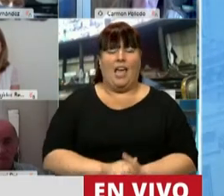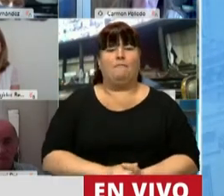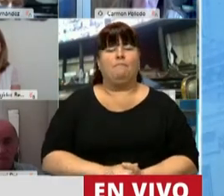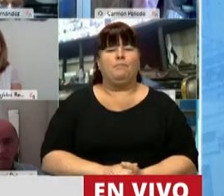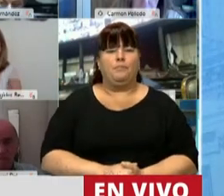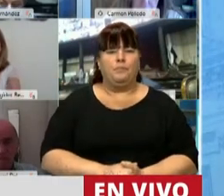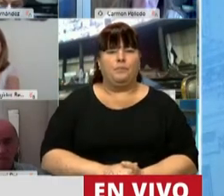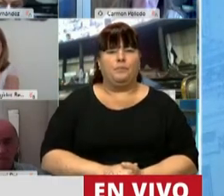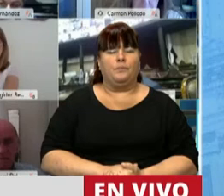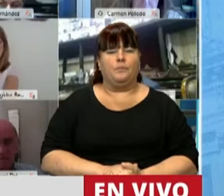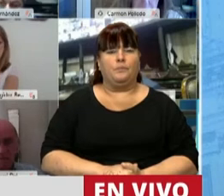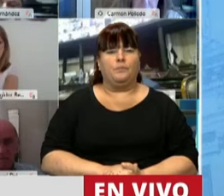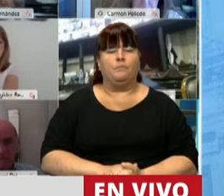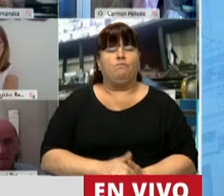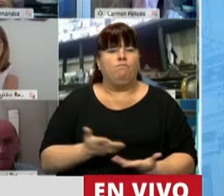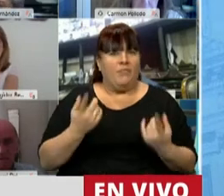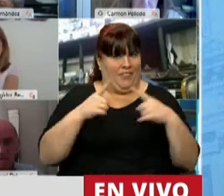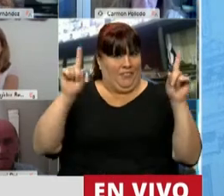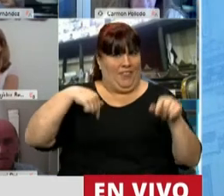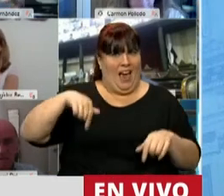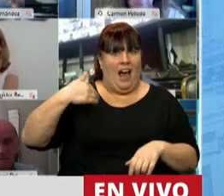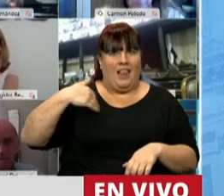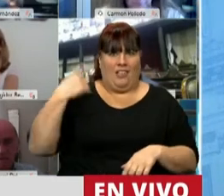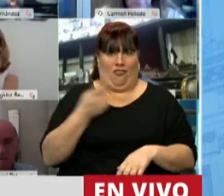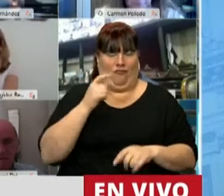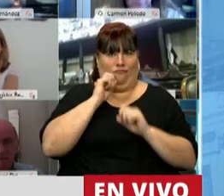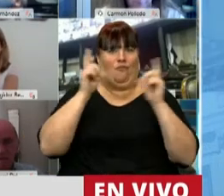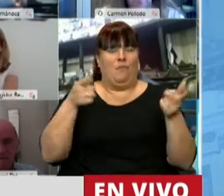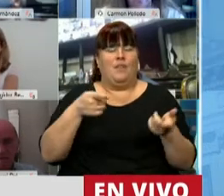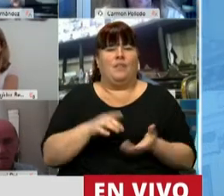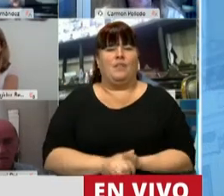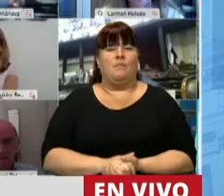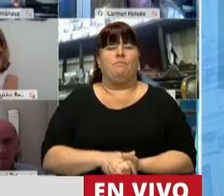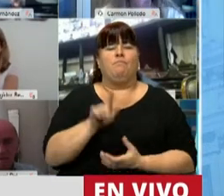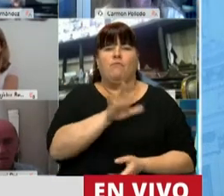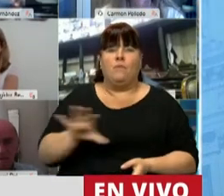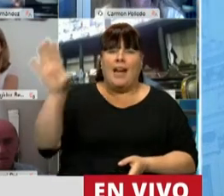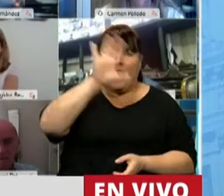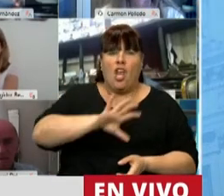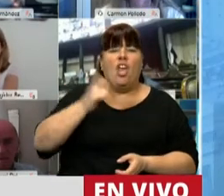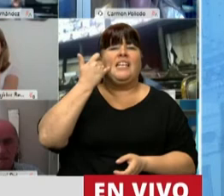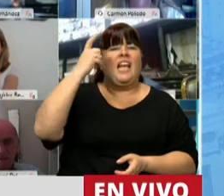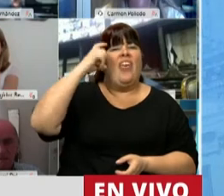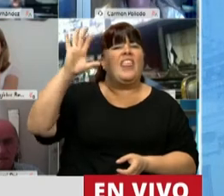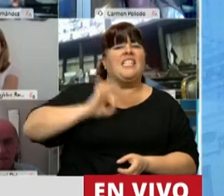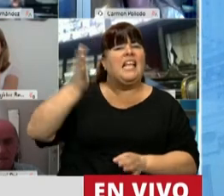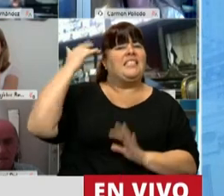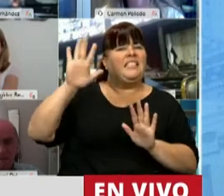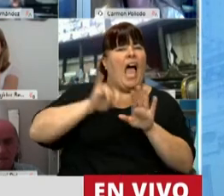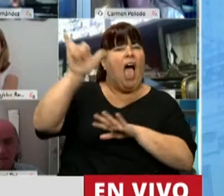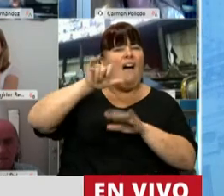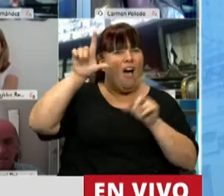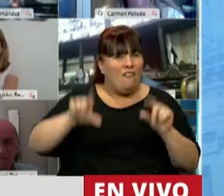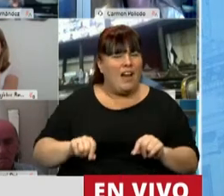Argentina. Algo que era una novedad para nosotros, señor presidente, ya en la región, hacía 10 años que venía funcionando